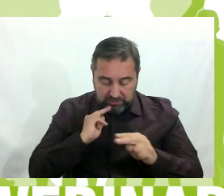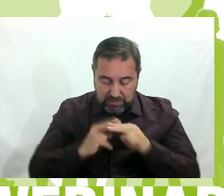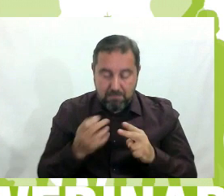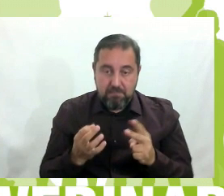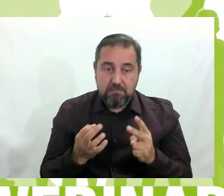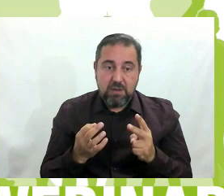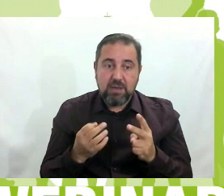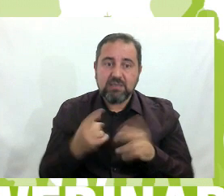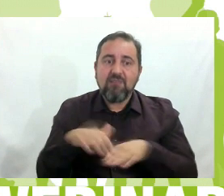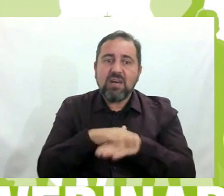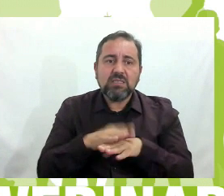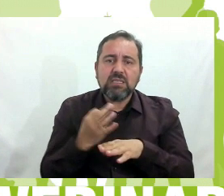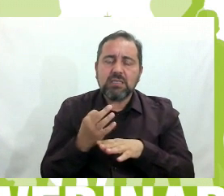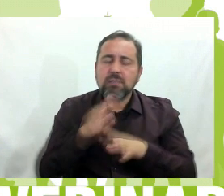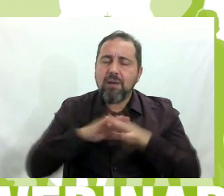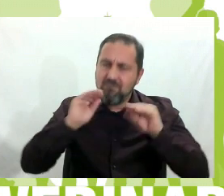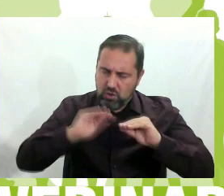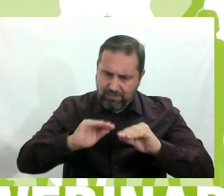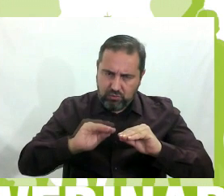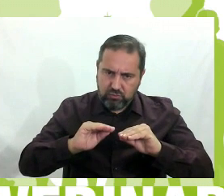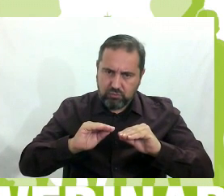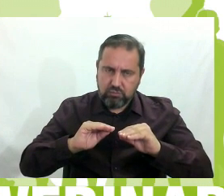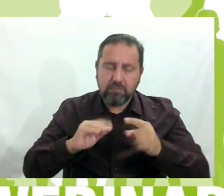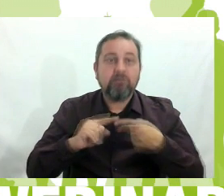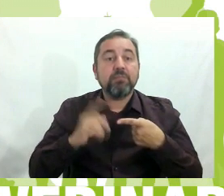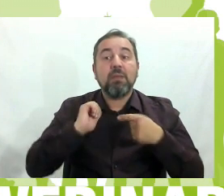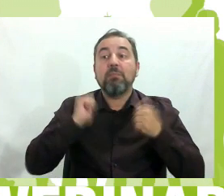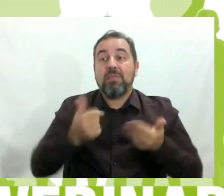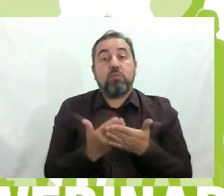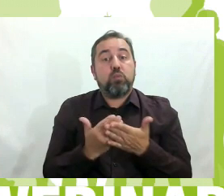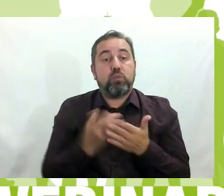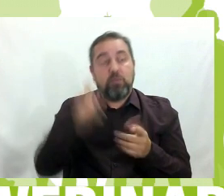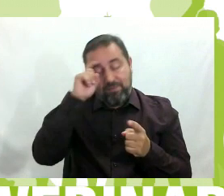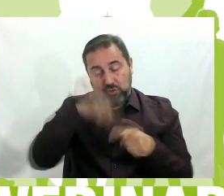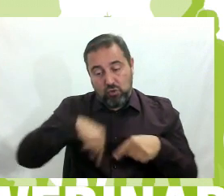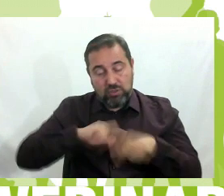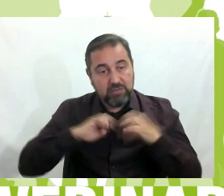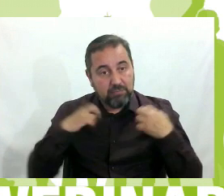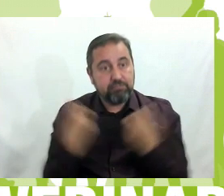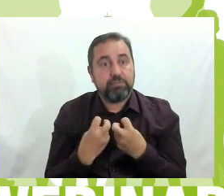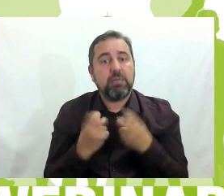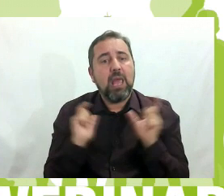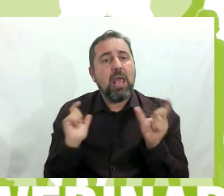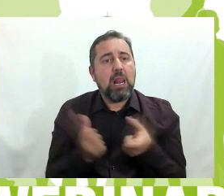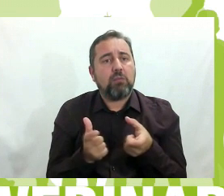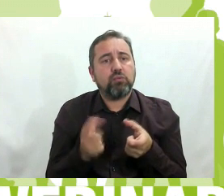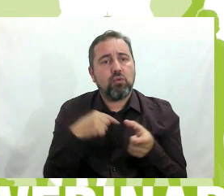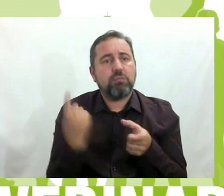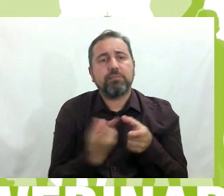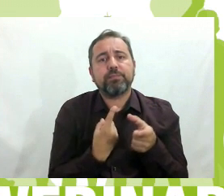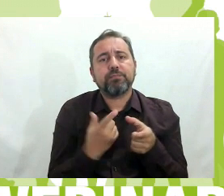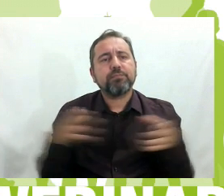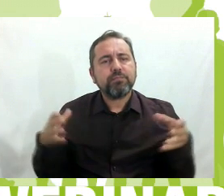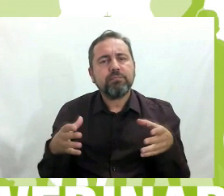básica la formación. Nosotros desde el principio del curso, el claustro de los profes, nos formamos en bases